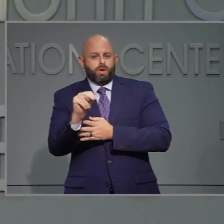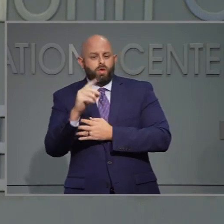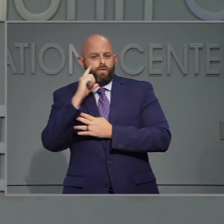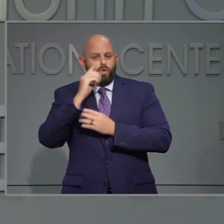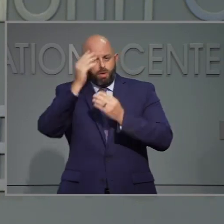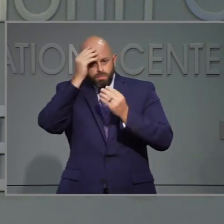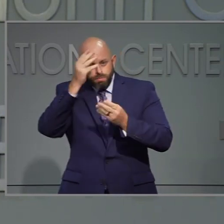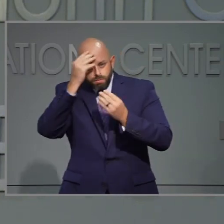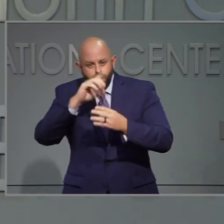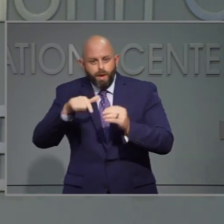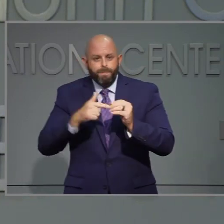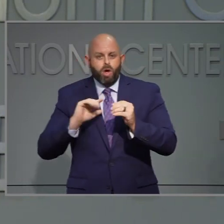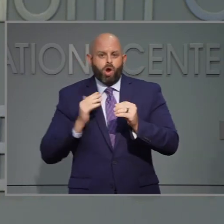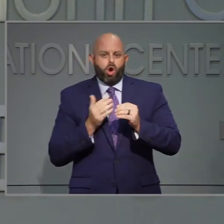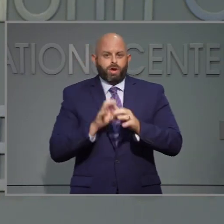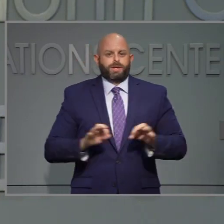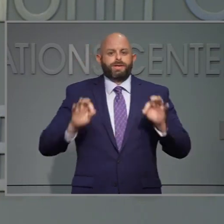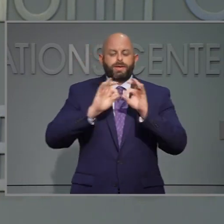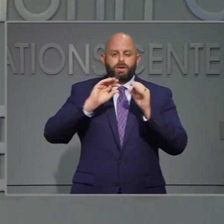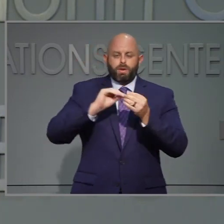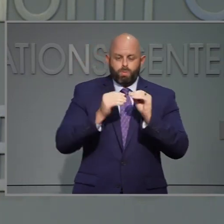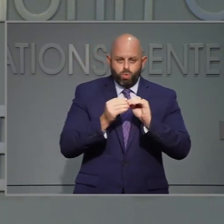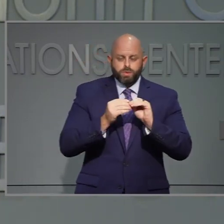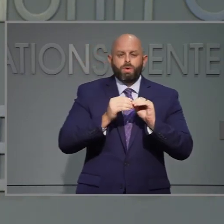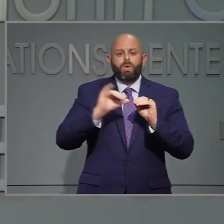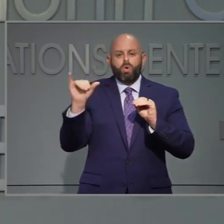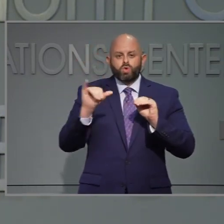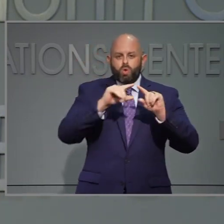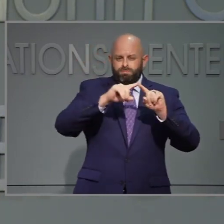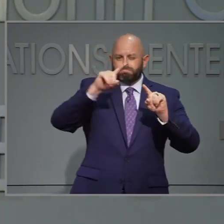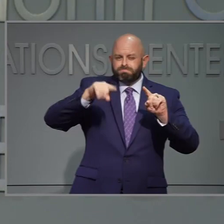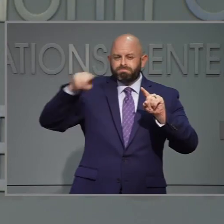dé una actualización de nuestras métricas claves.